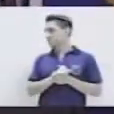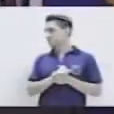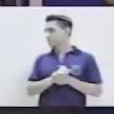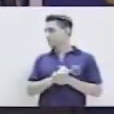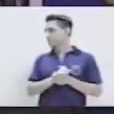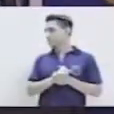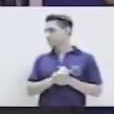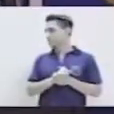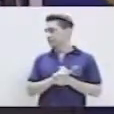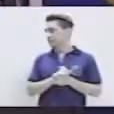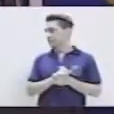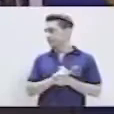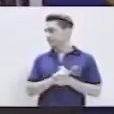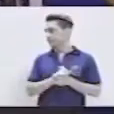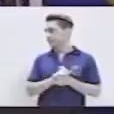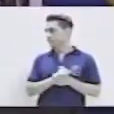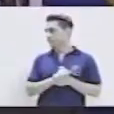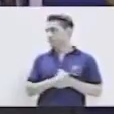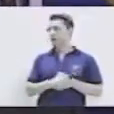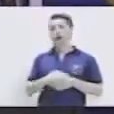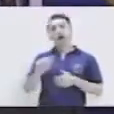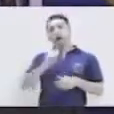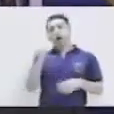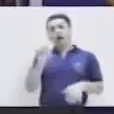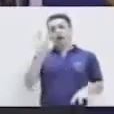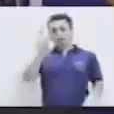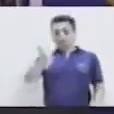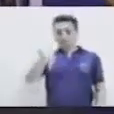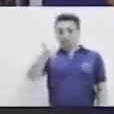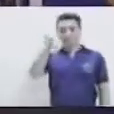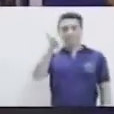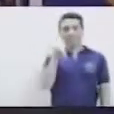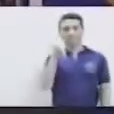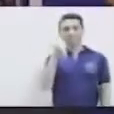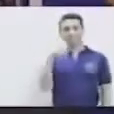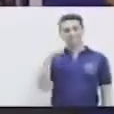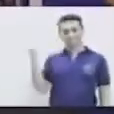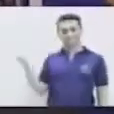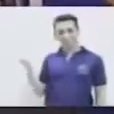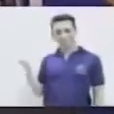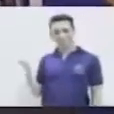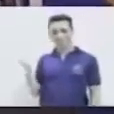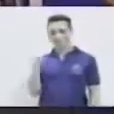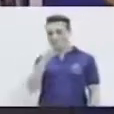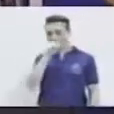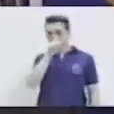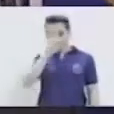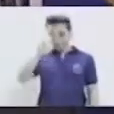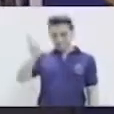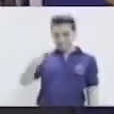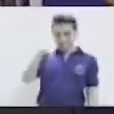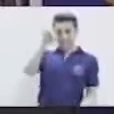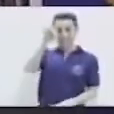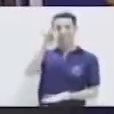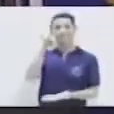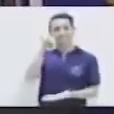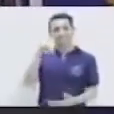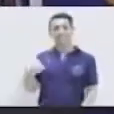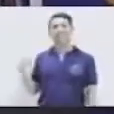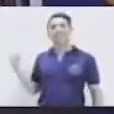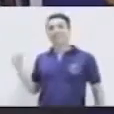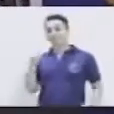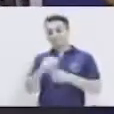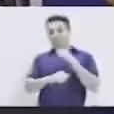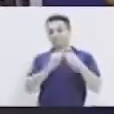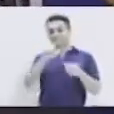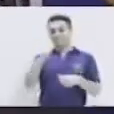Y tenemos también un flamingo. ¿Has oído el dicho que dice? Pareces calcetín flamingo